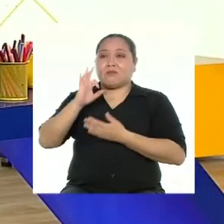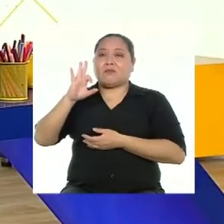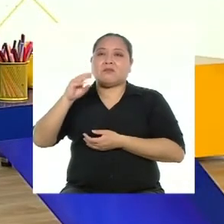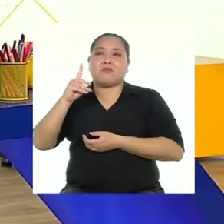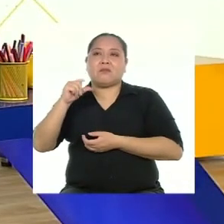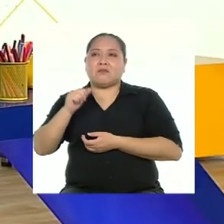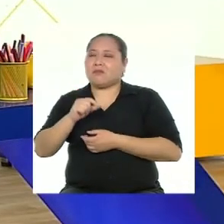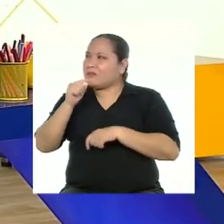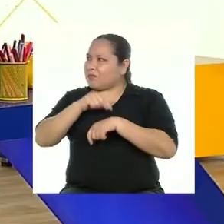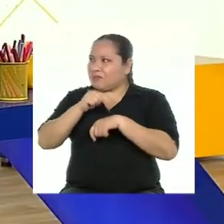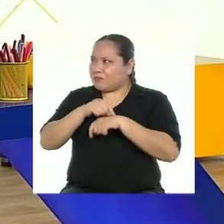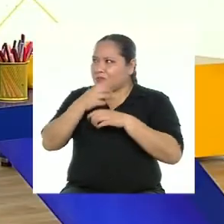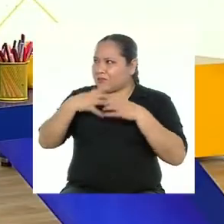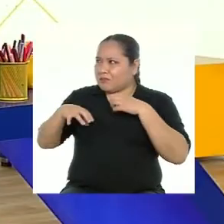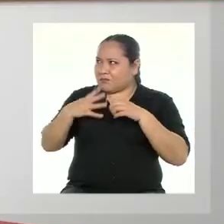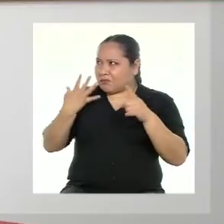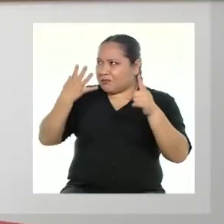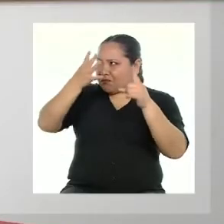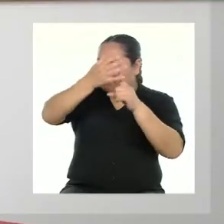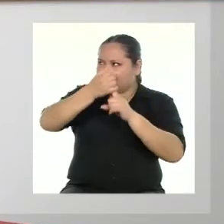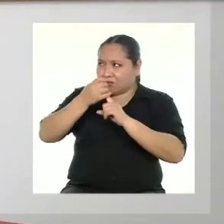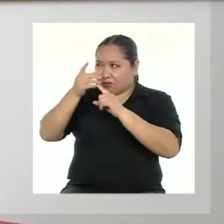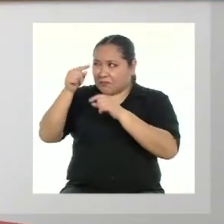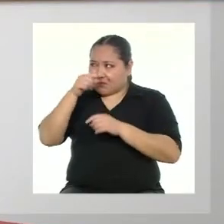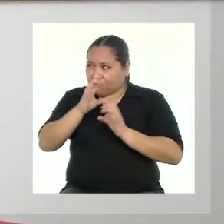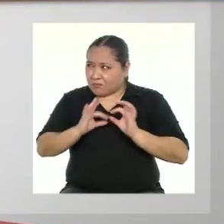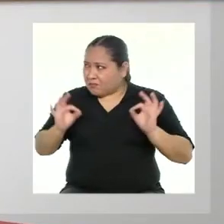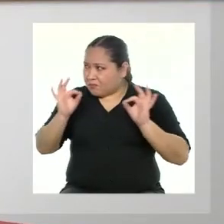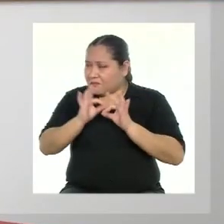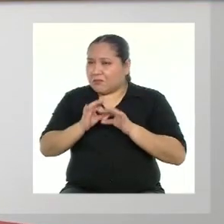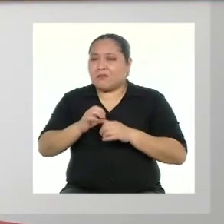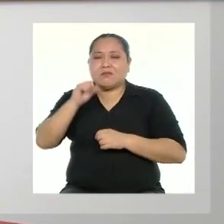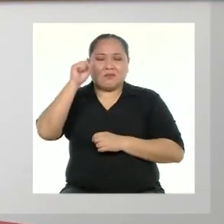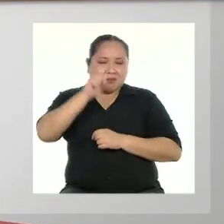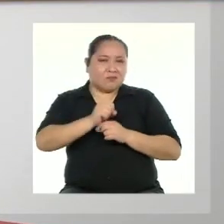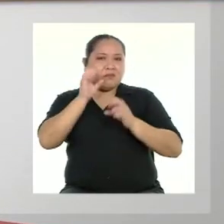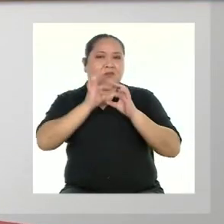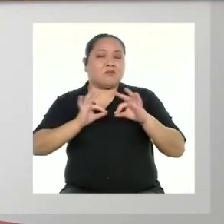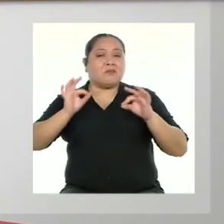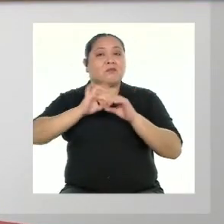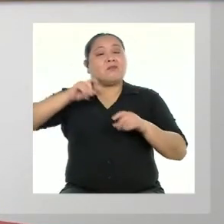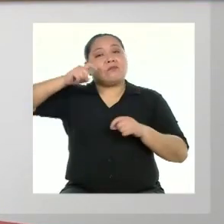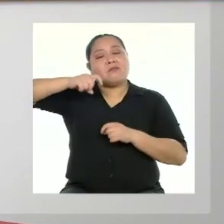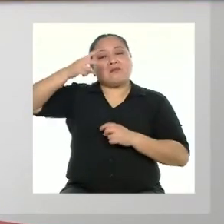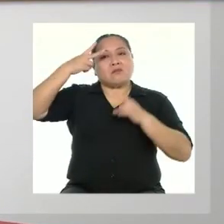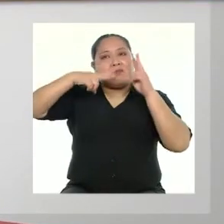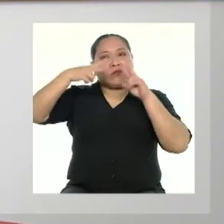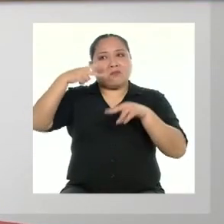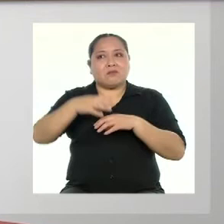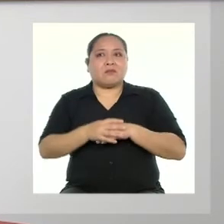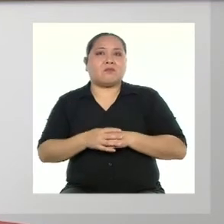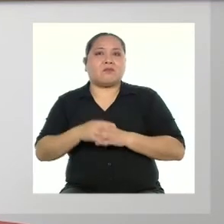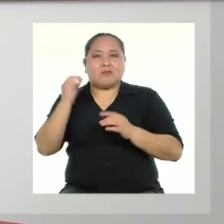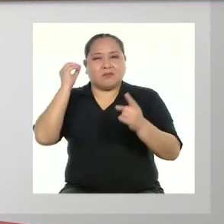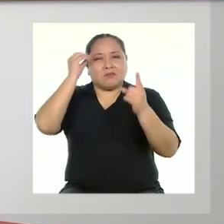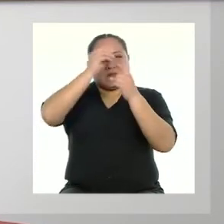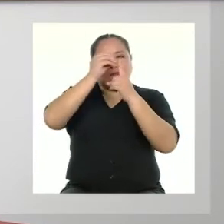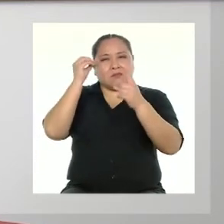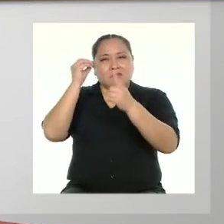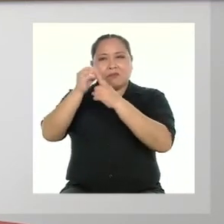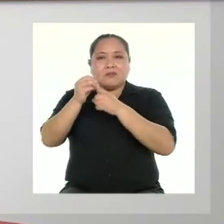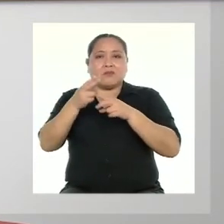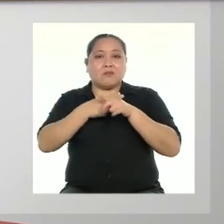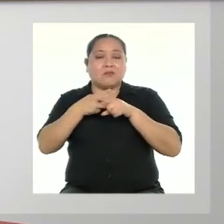el tiempo que nos vaya a tomar cumplirlas importa? Claro que importa Por eso debemos tener en cuenta que existen las metas a